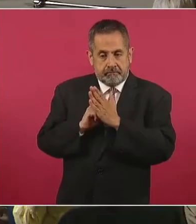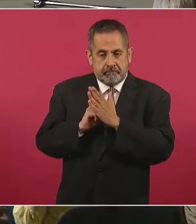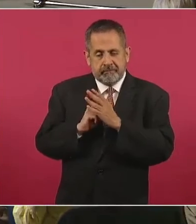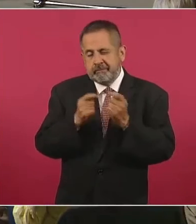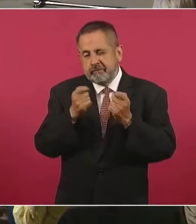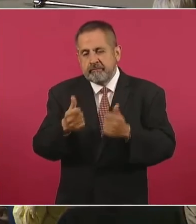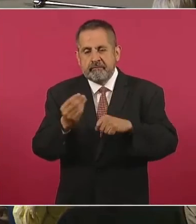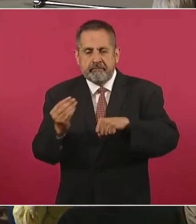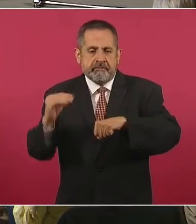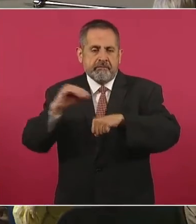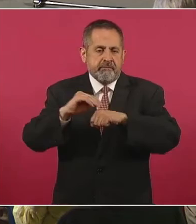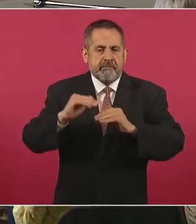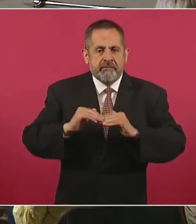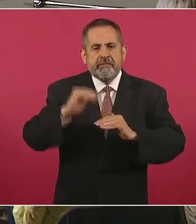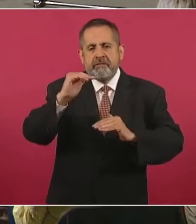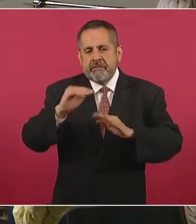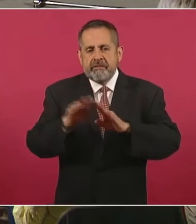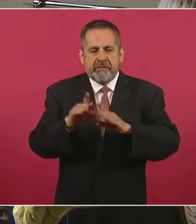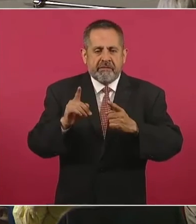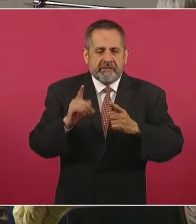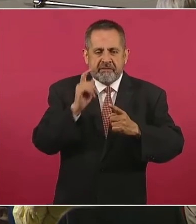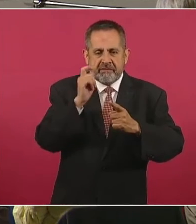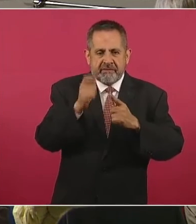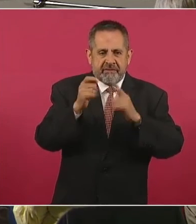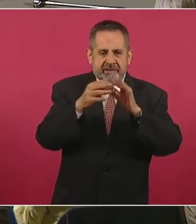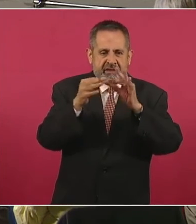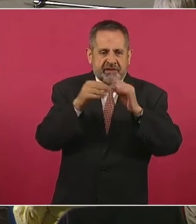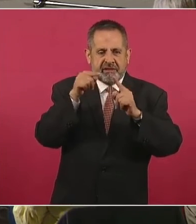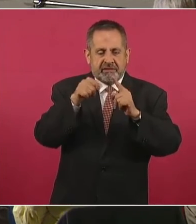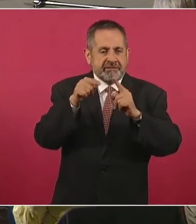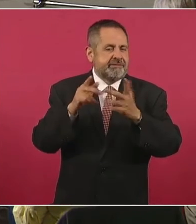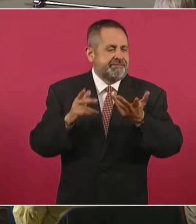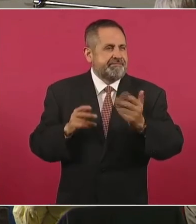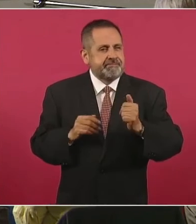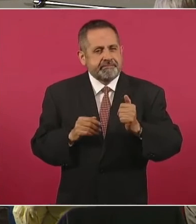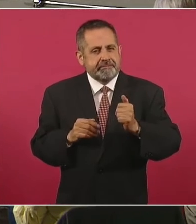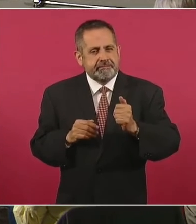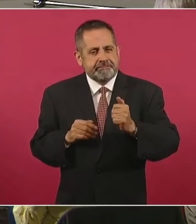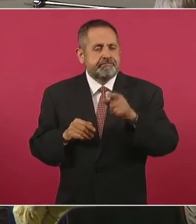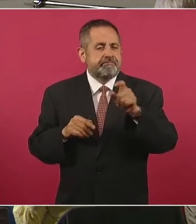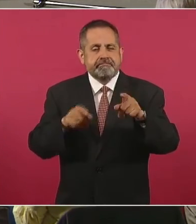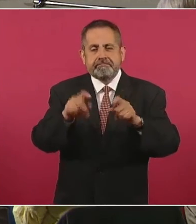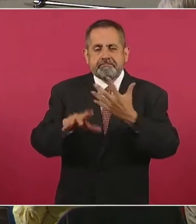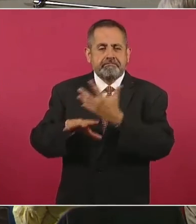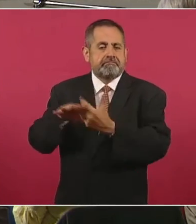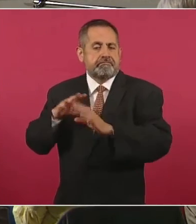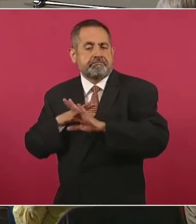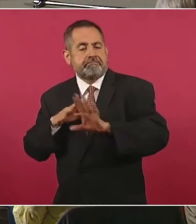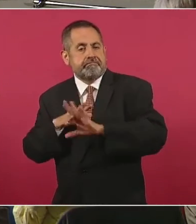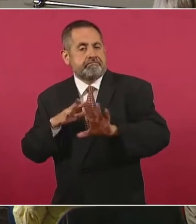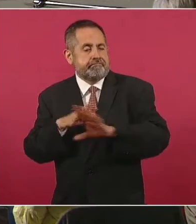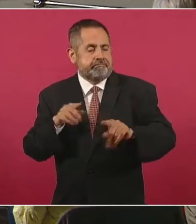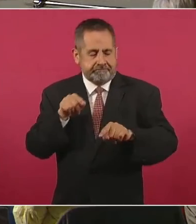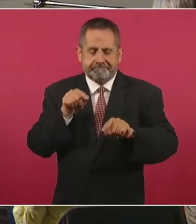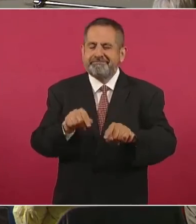incremento relacionado con los migrantes, con la población migrante